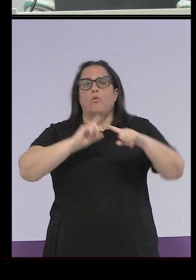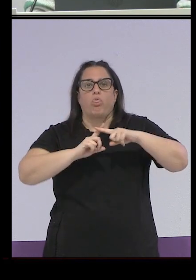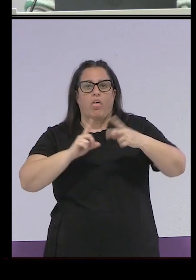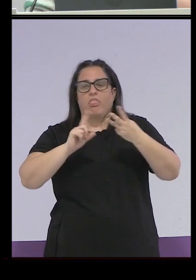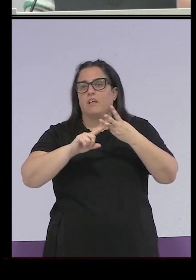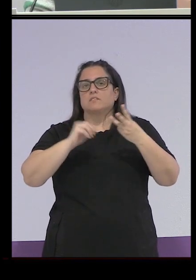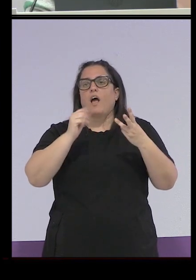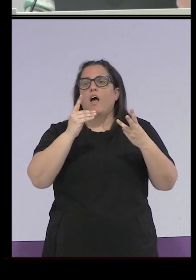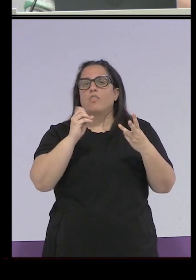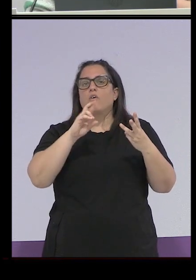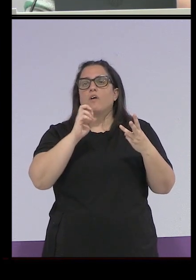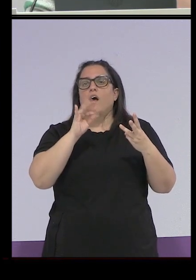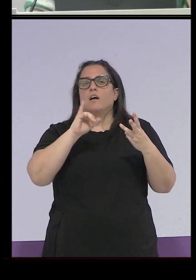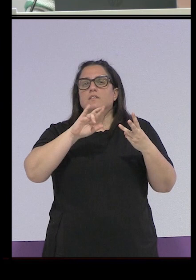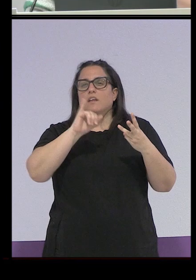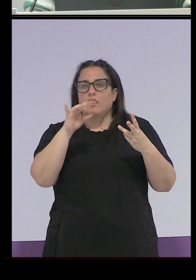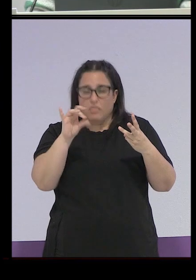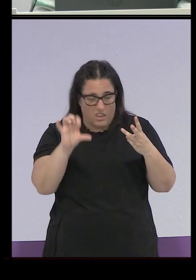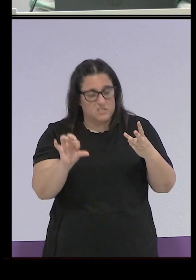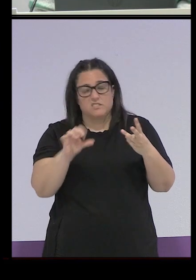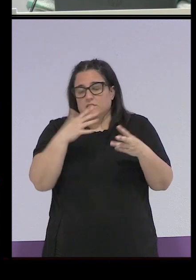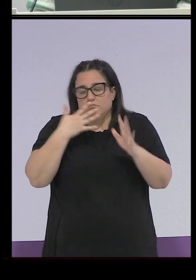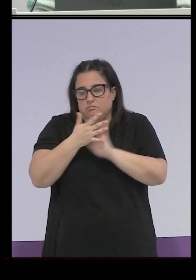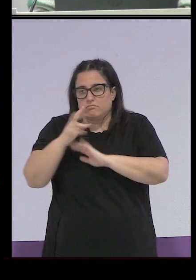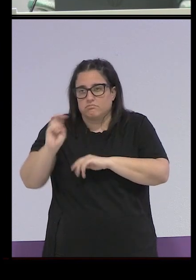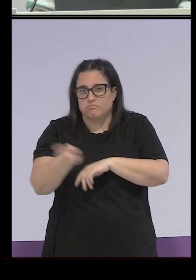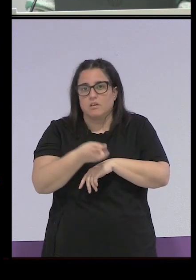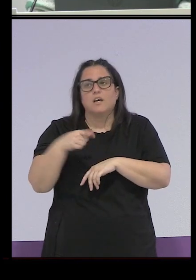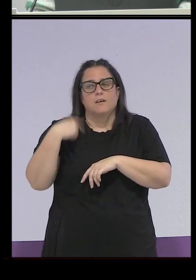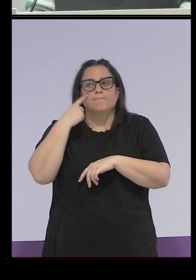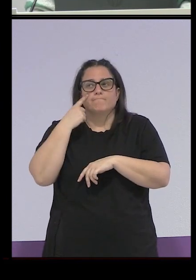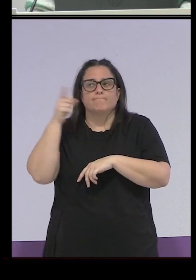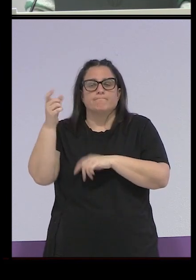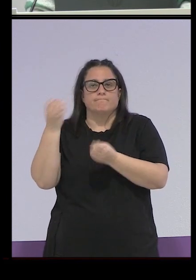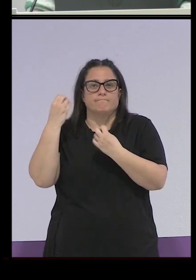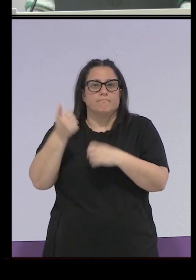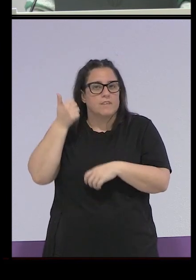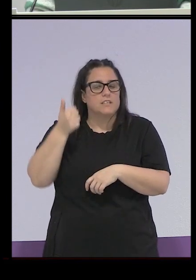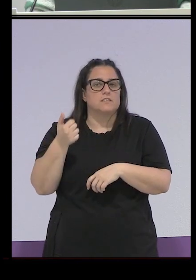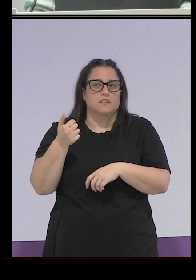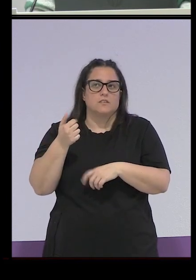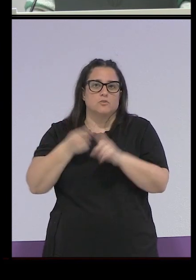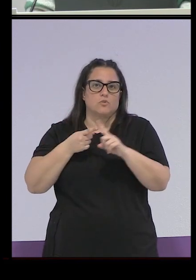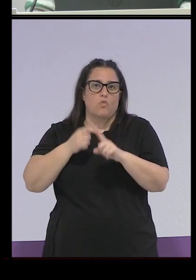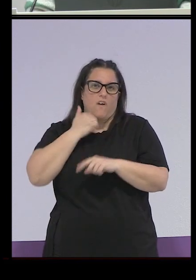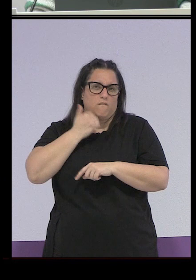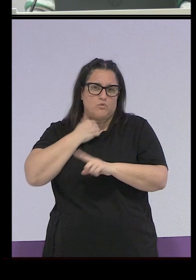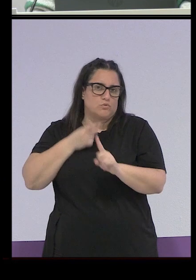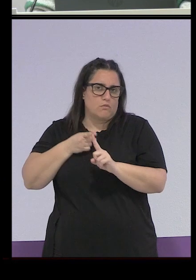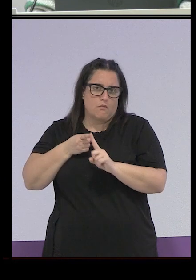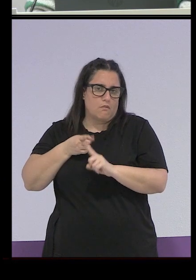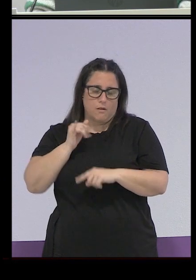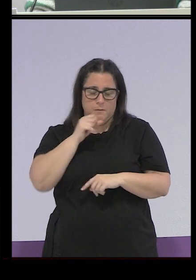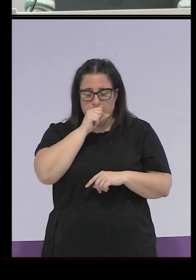sonar un poco más, ¿no? y empiezan a sonar un poco más también las prácticas abusivas que se dieron en muchos de estos reformatorios